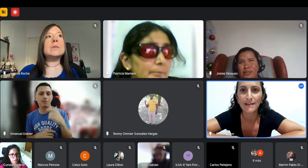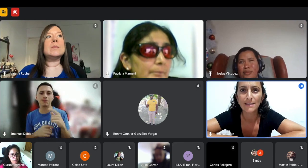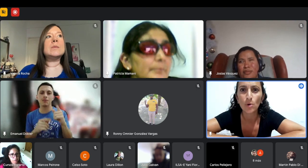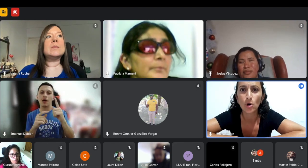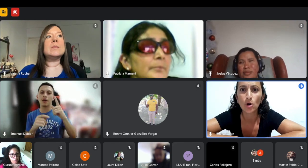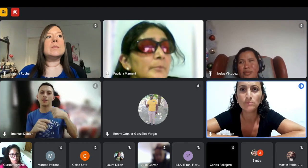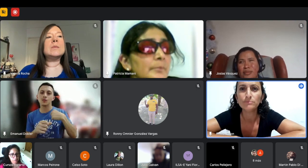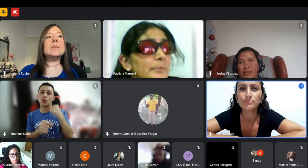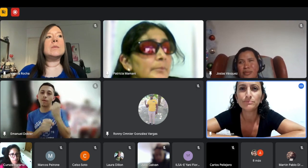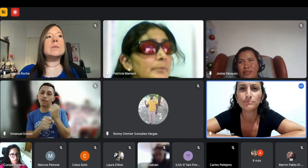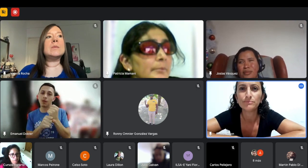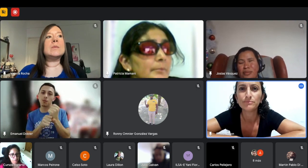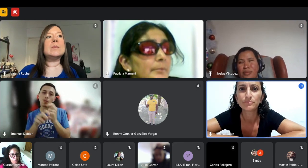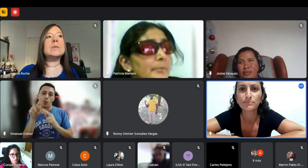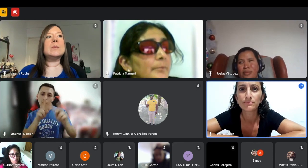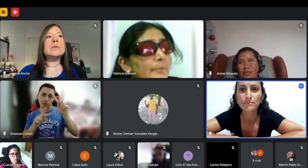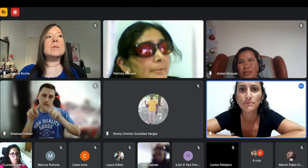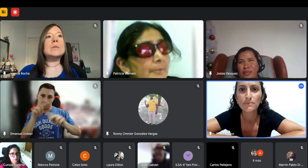hace poco